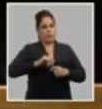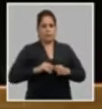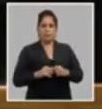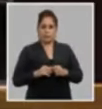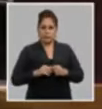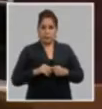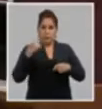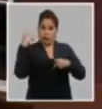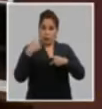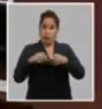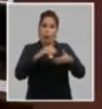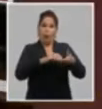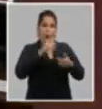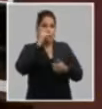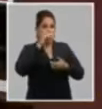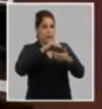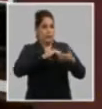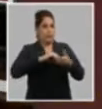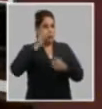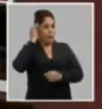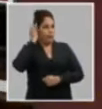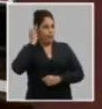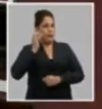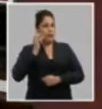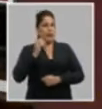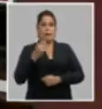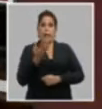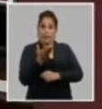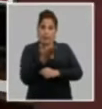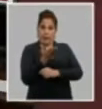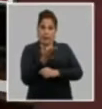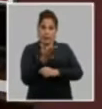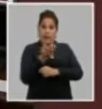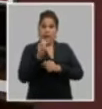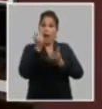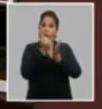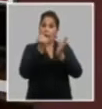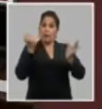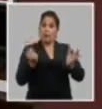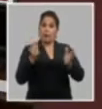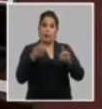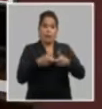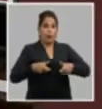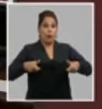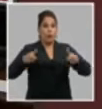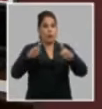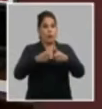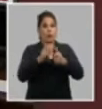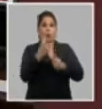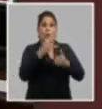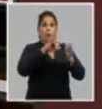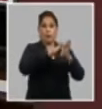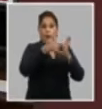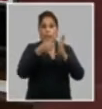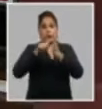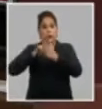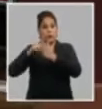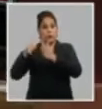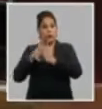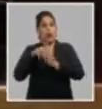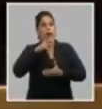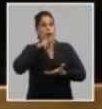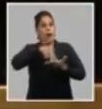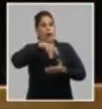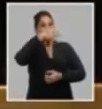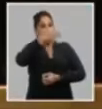compañeras y compañeros para someter a la aprobación del congreso ambos proyectos doy